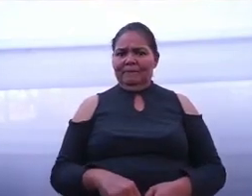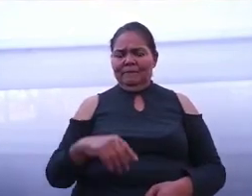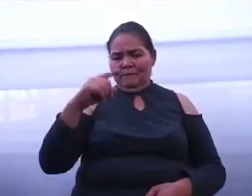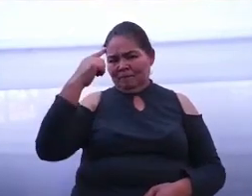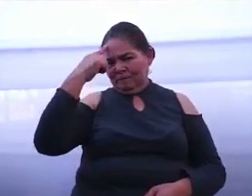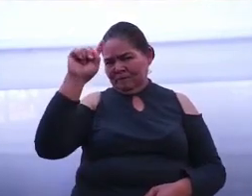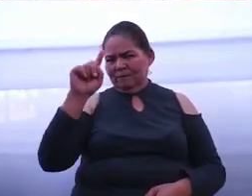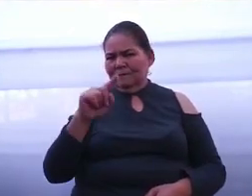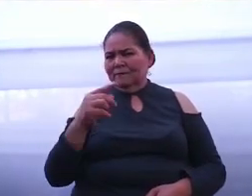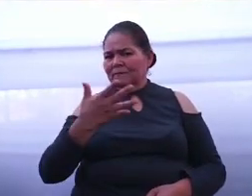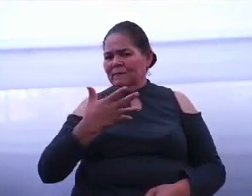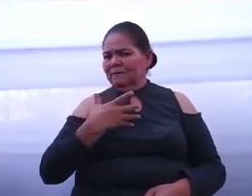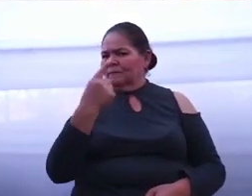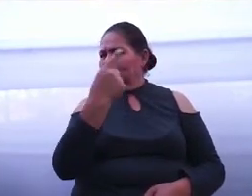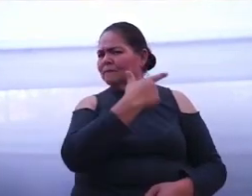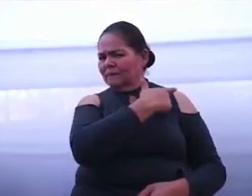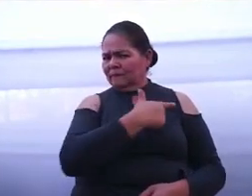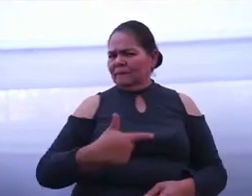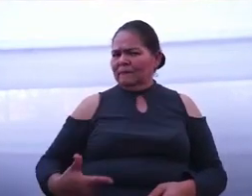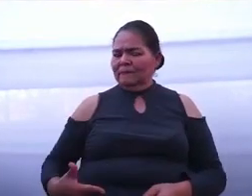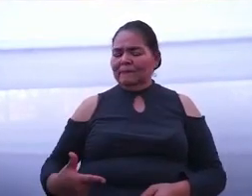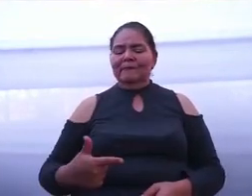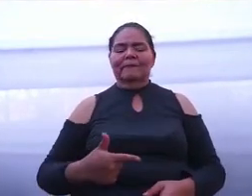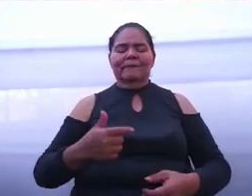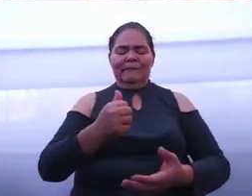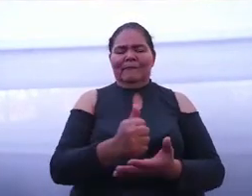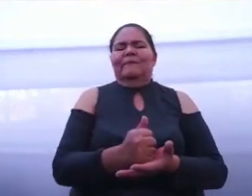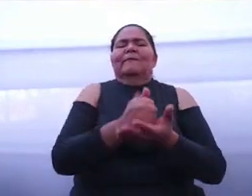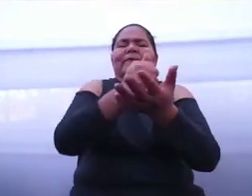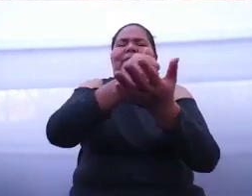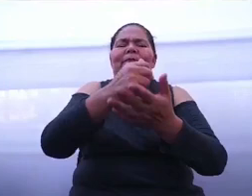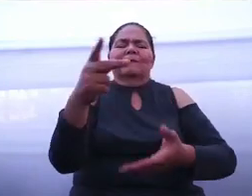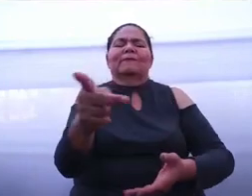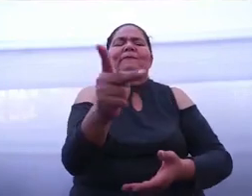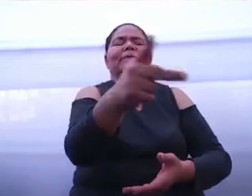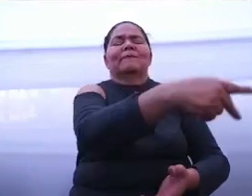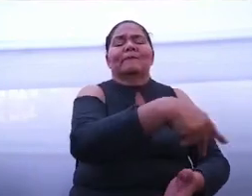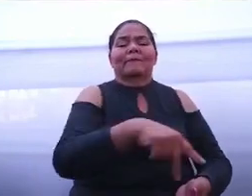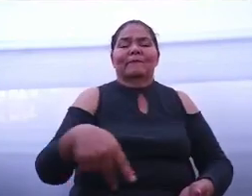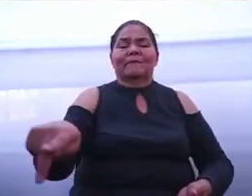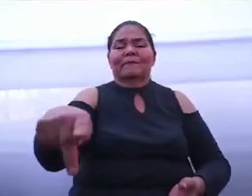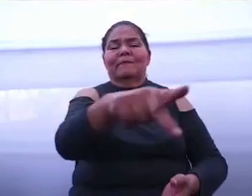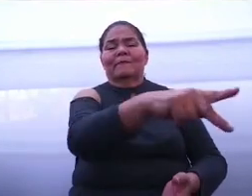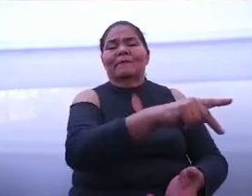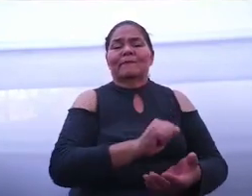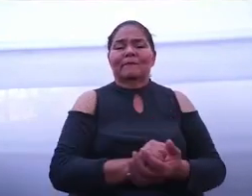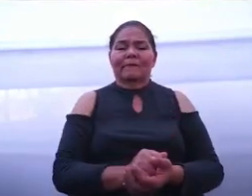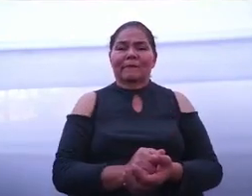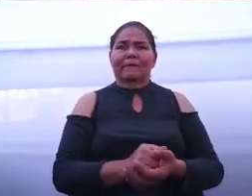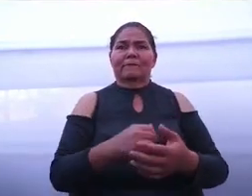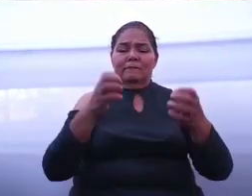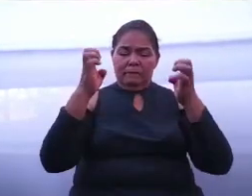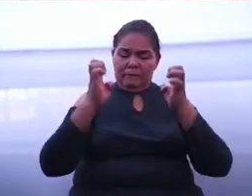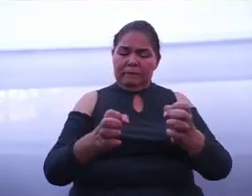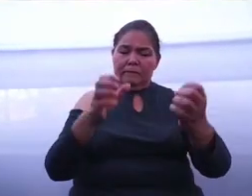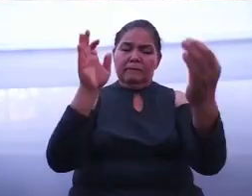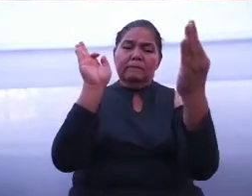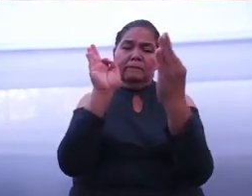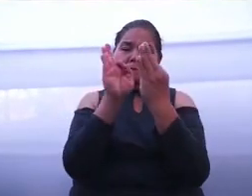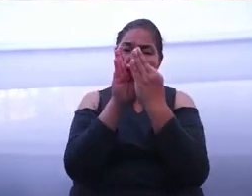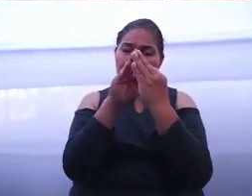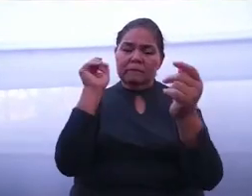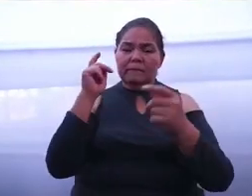que defienda a la ciudadanía, un gobierno que esté del lado del pueblo y que